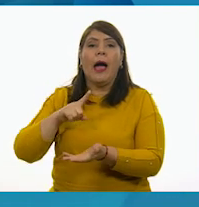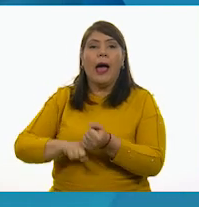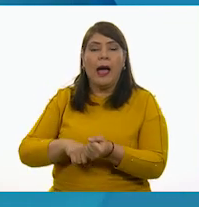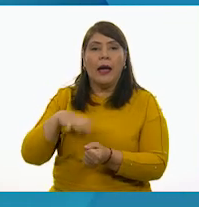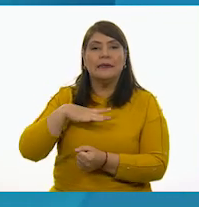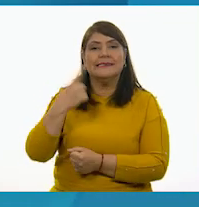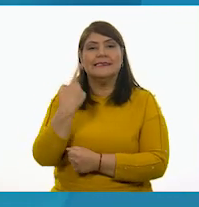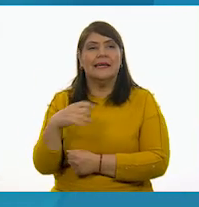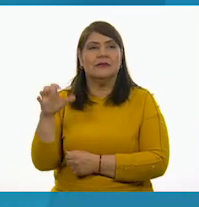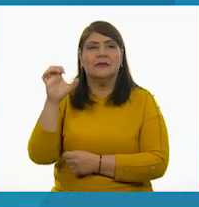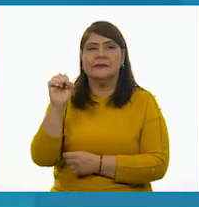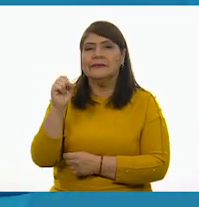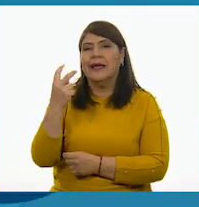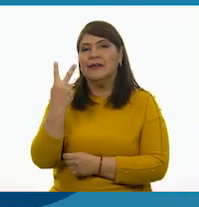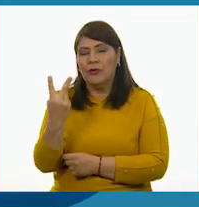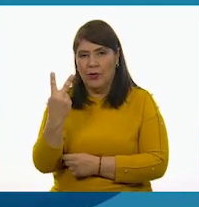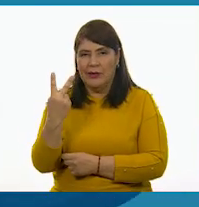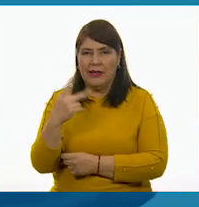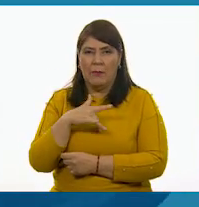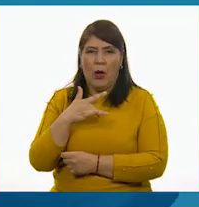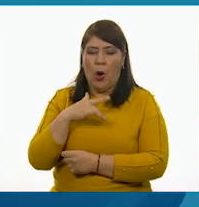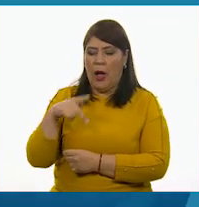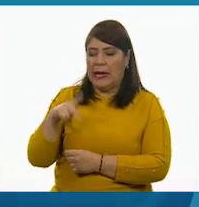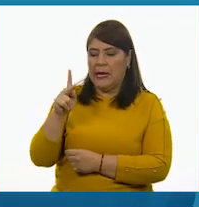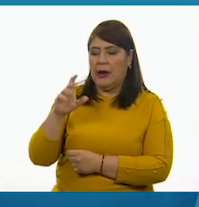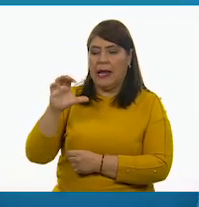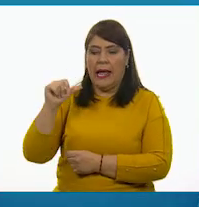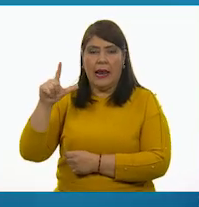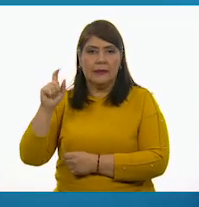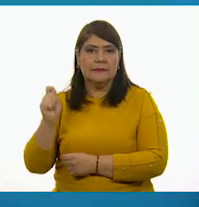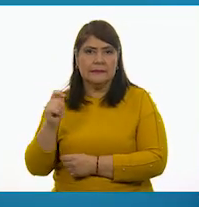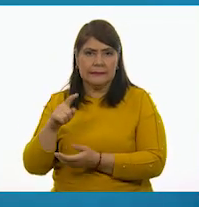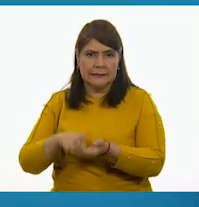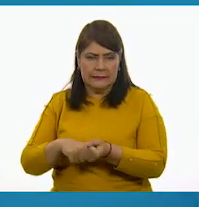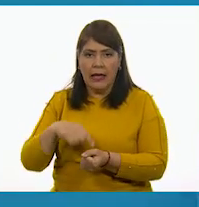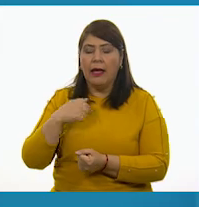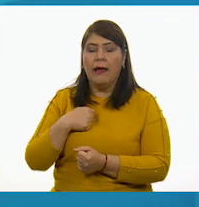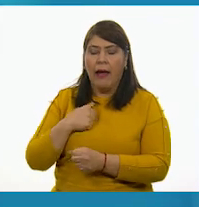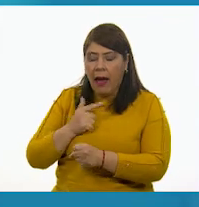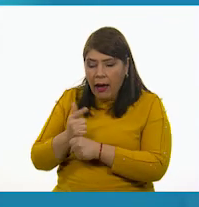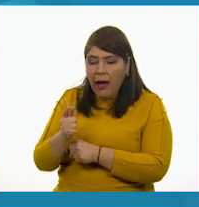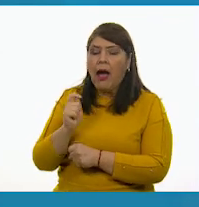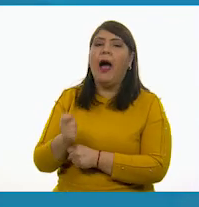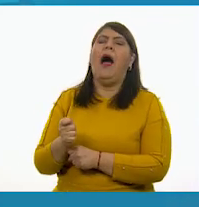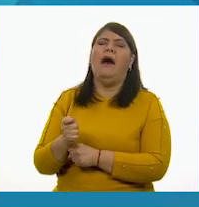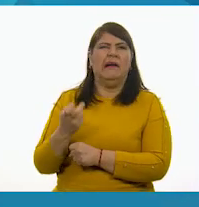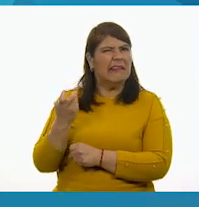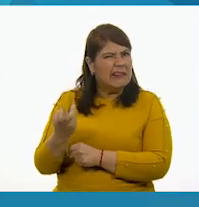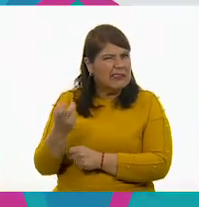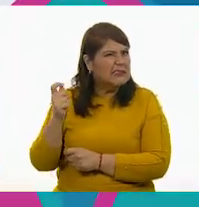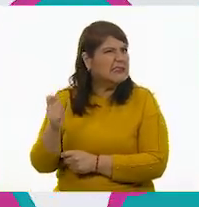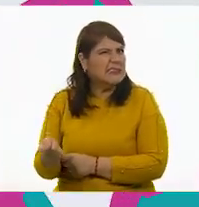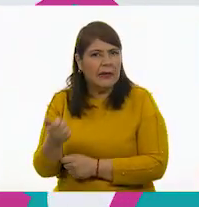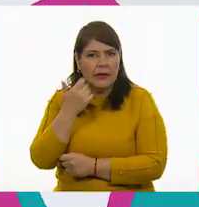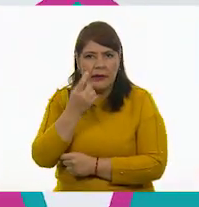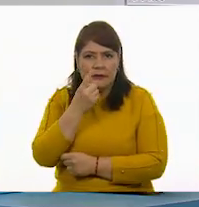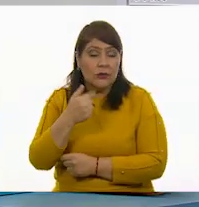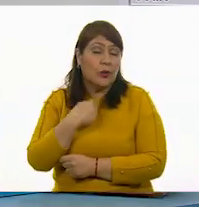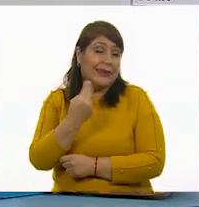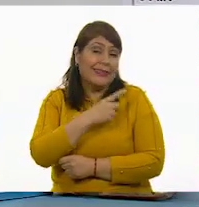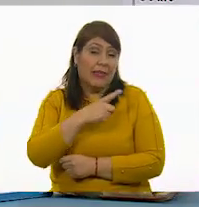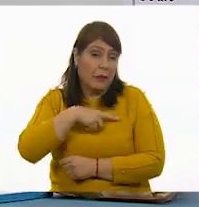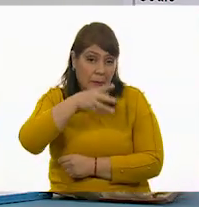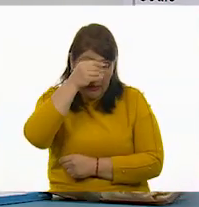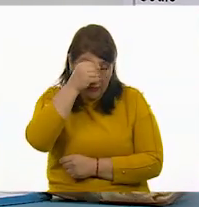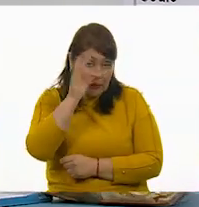kilocalorías. ¿Qué quiere decir esto? Que debo de saber interpretar esa información. Si no,